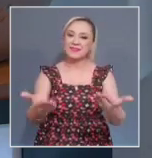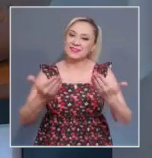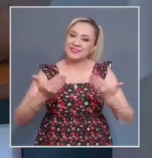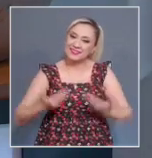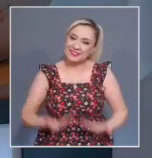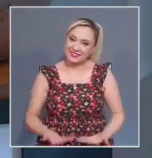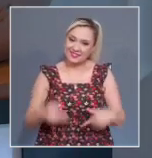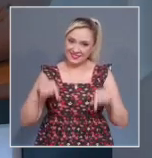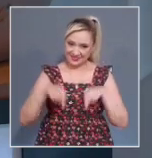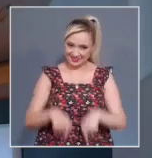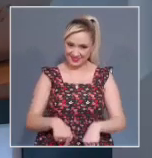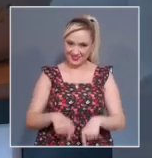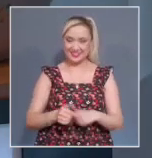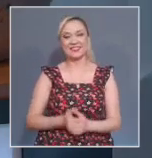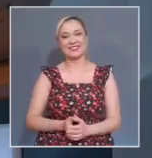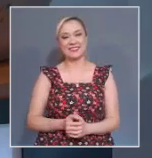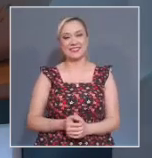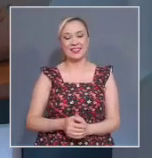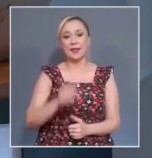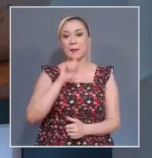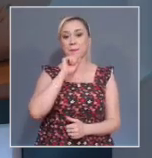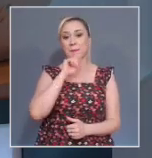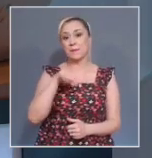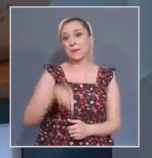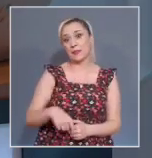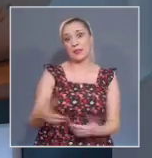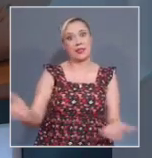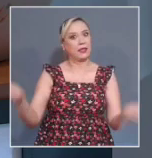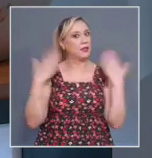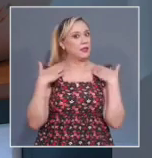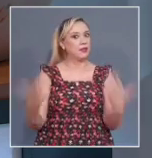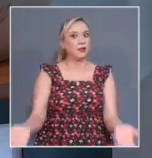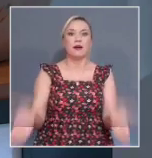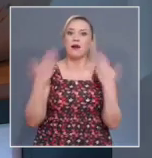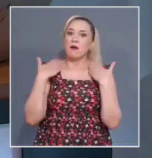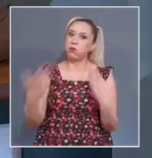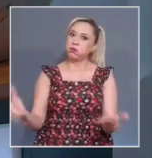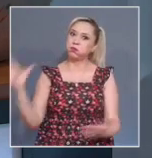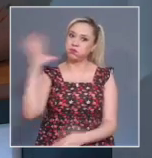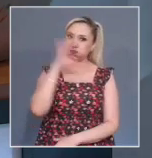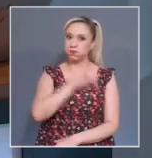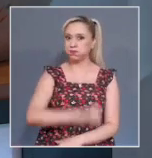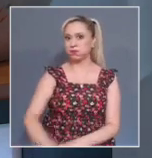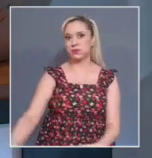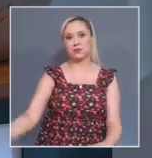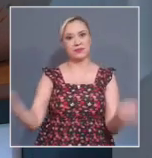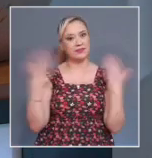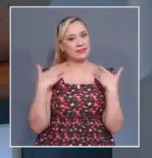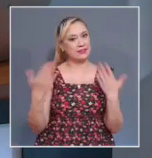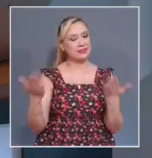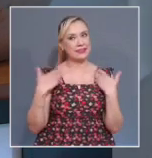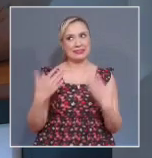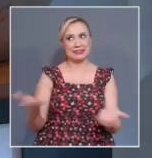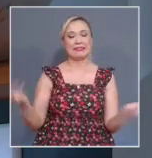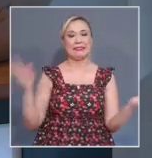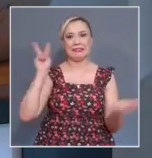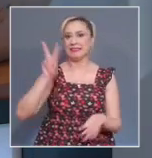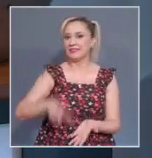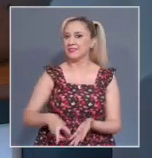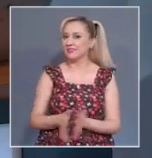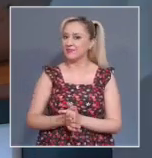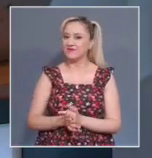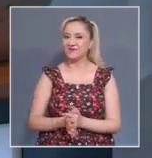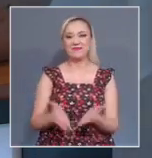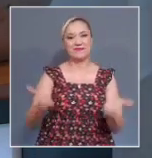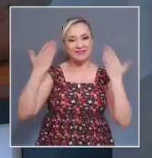bienvenida en este caluroso, calurosa jornada de viernes. Saludamos como siempre a mi compañera